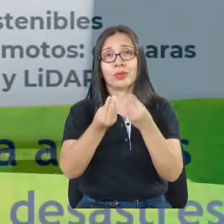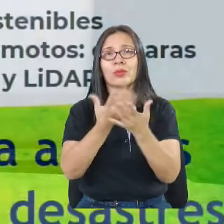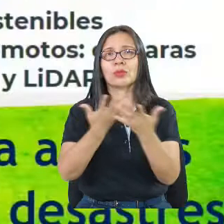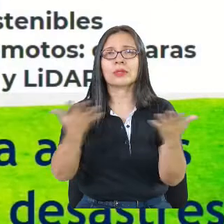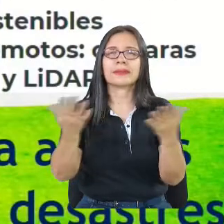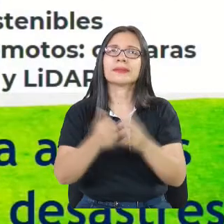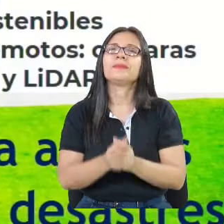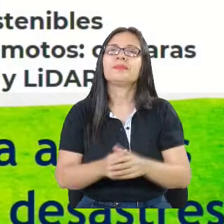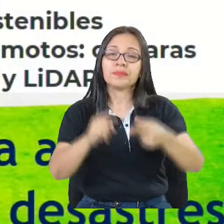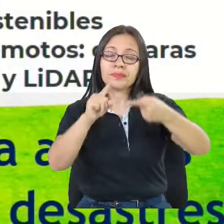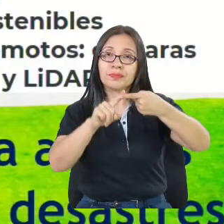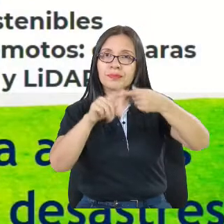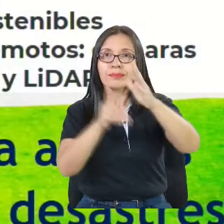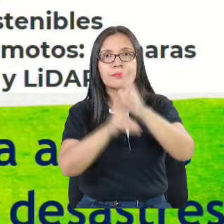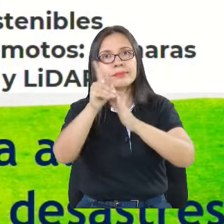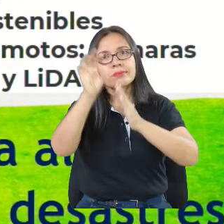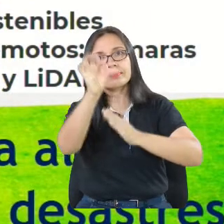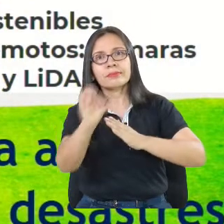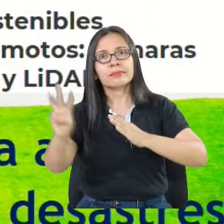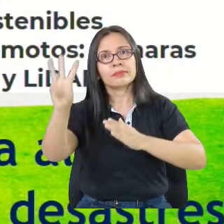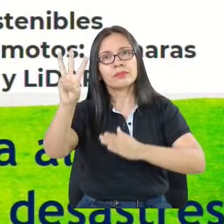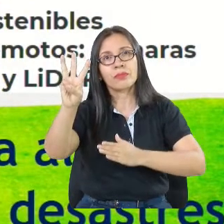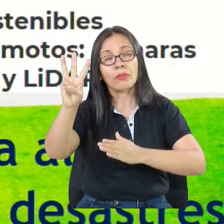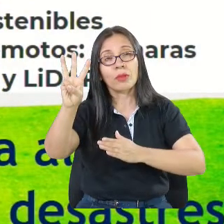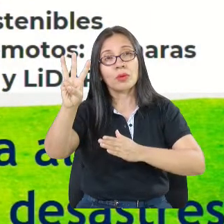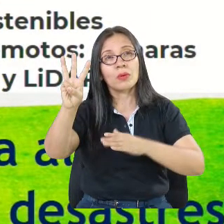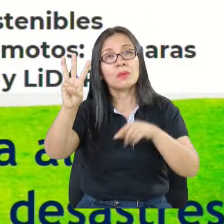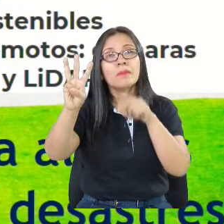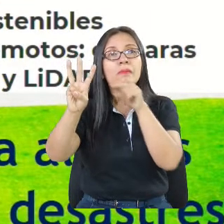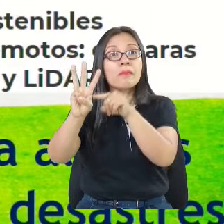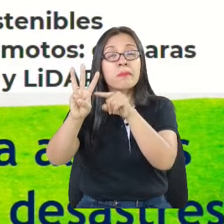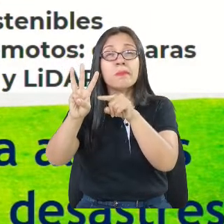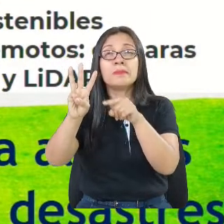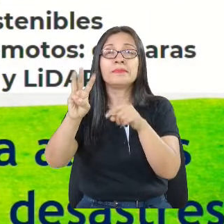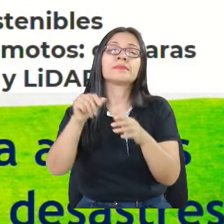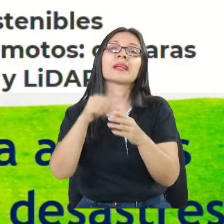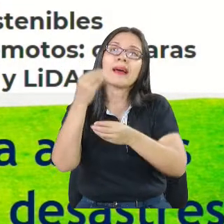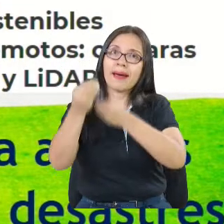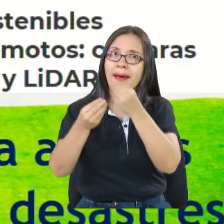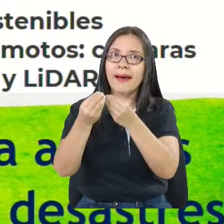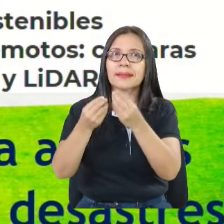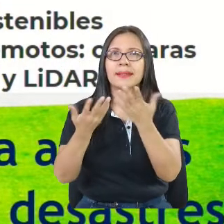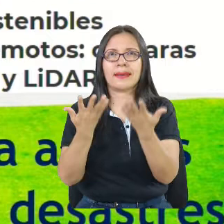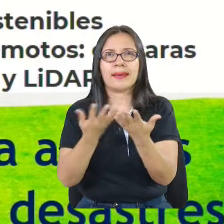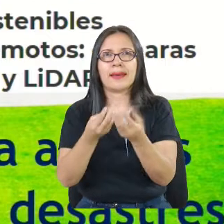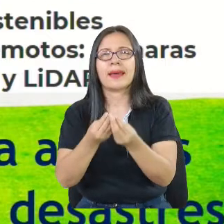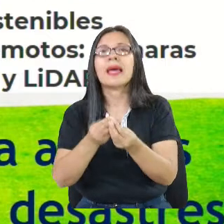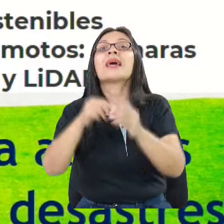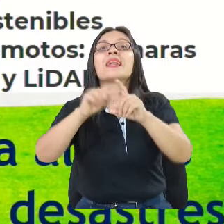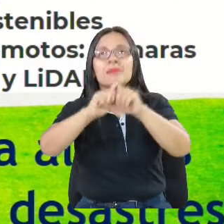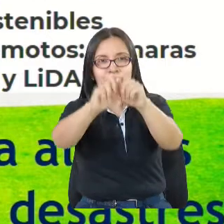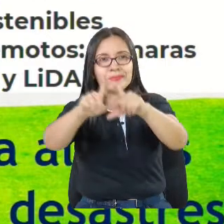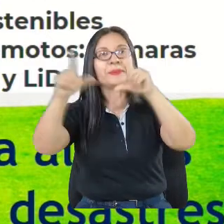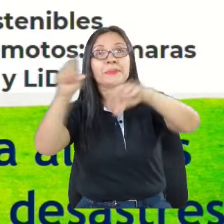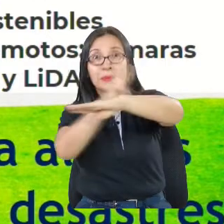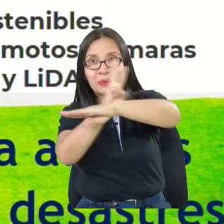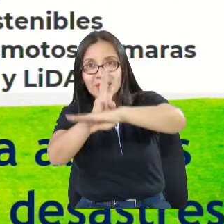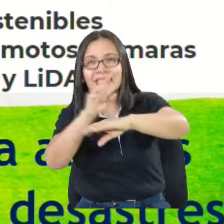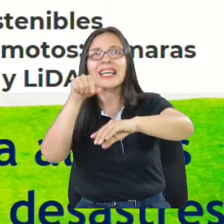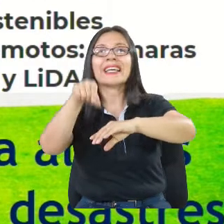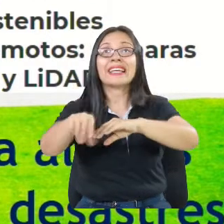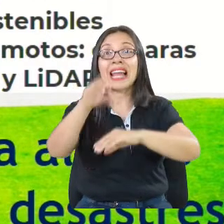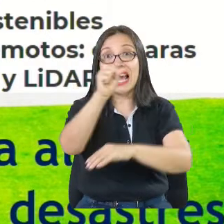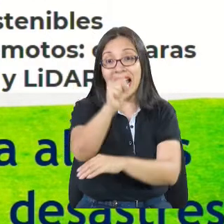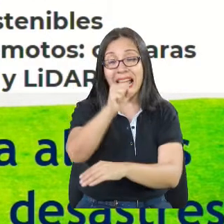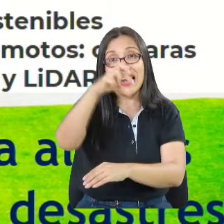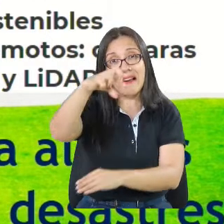que es muy importante porque aquí generamos las herramientas digitales como el geoportal y la app y es donde nos